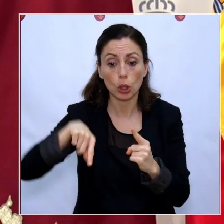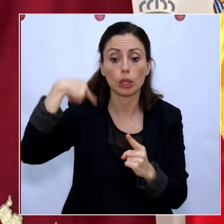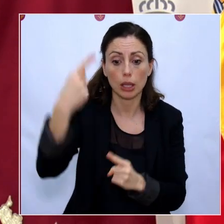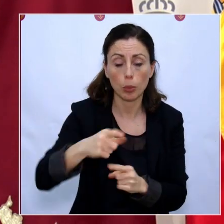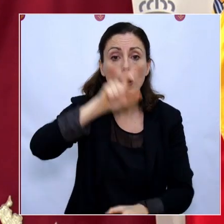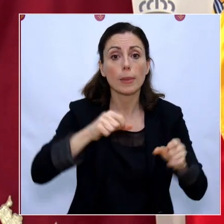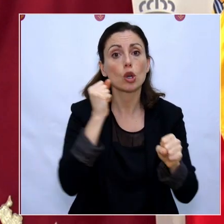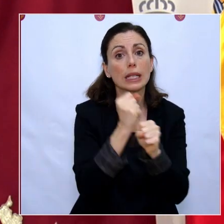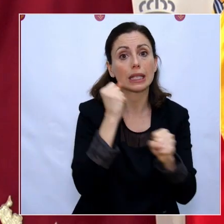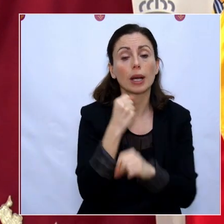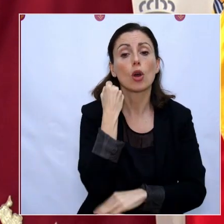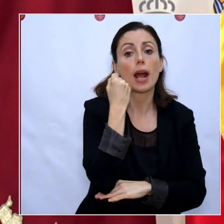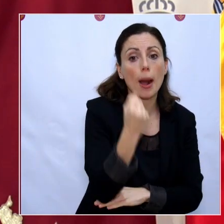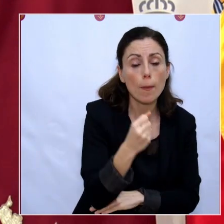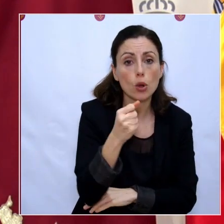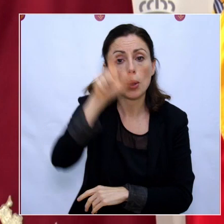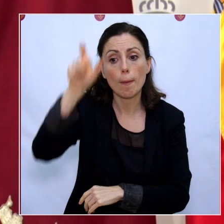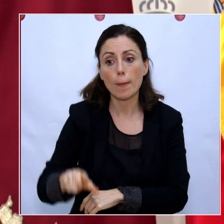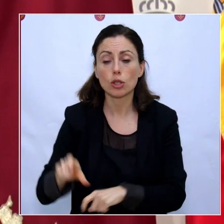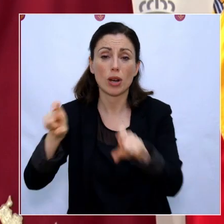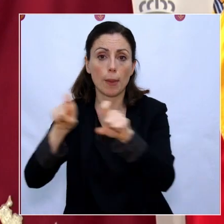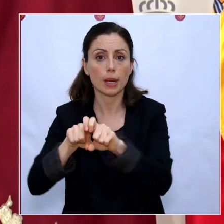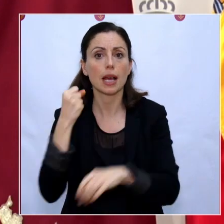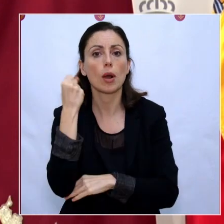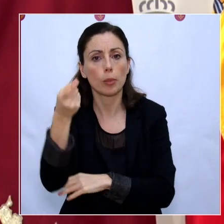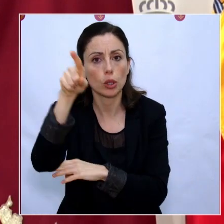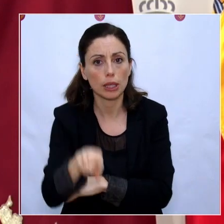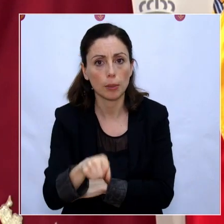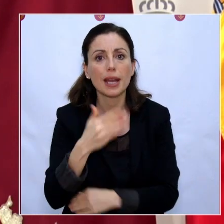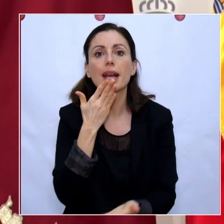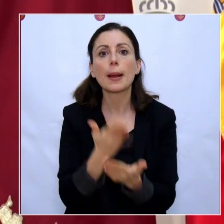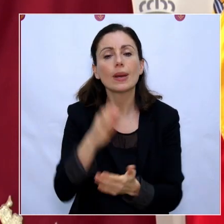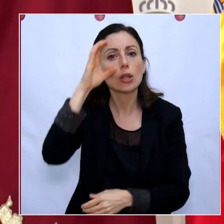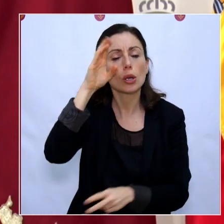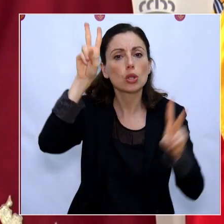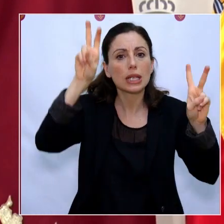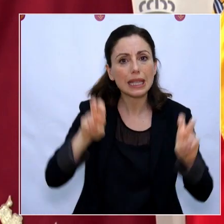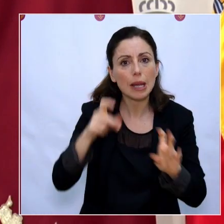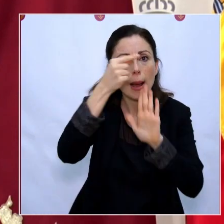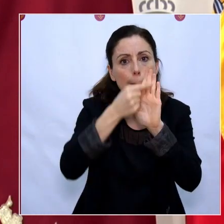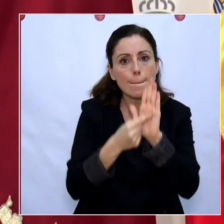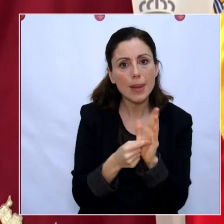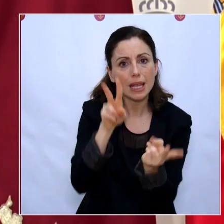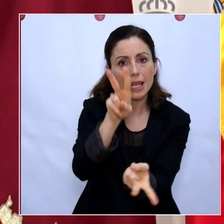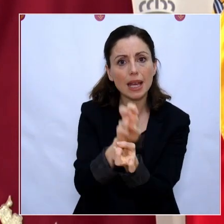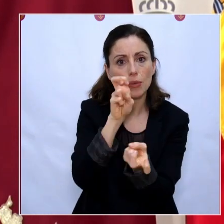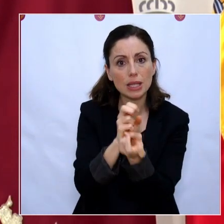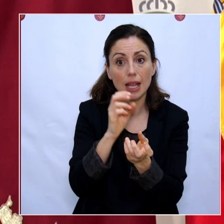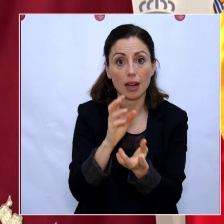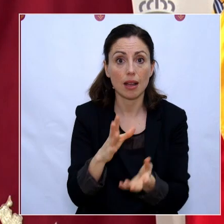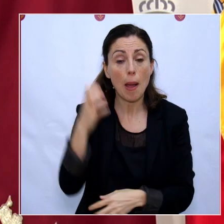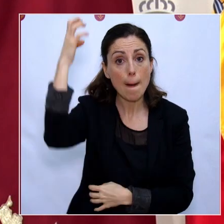también a los empresarios. Le he pedido que escuche las medidas fiscales que han solicitado también desde la patronal